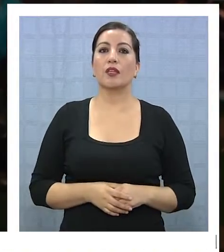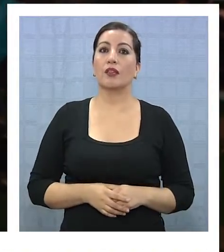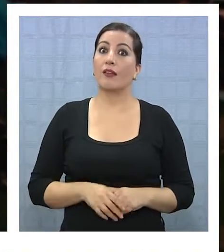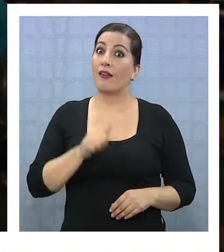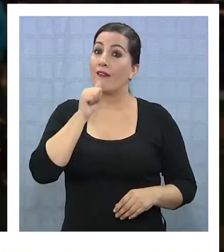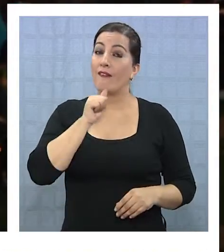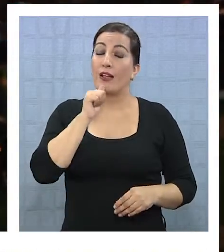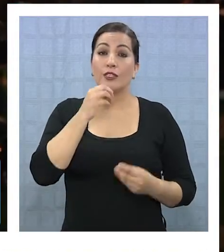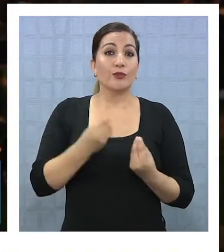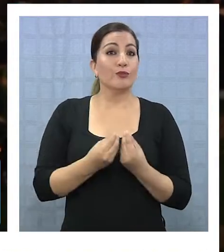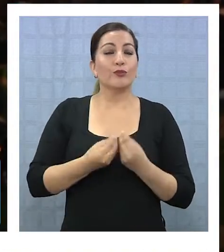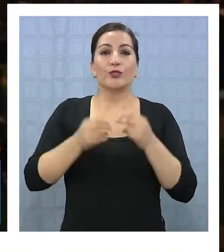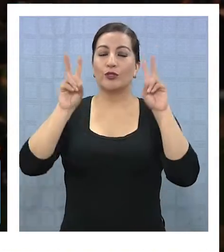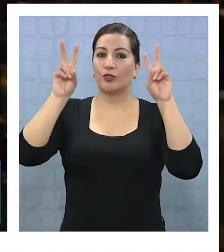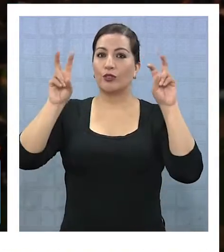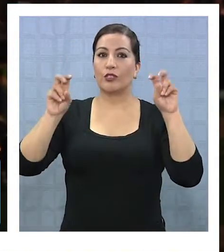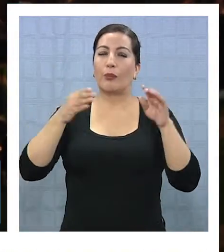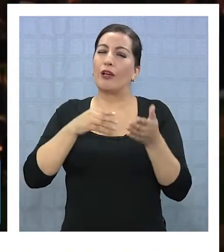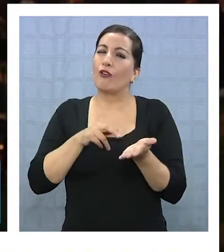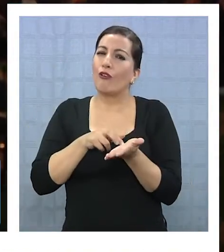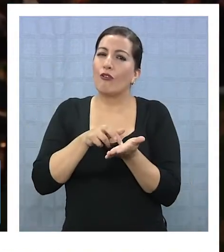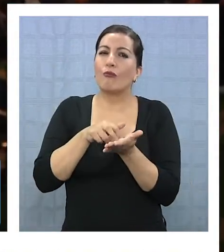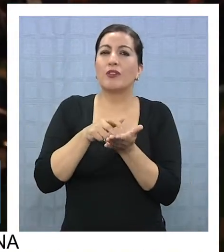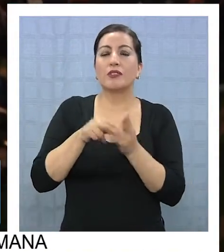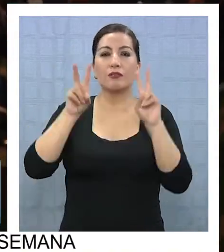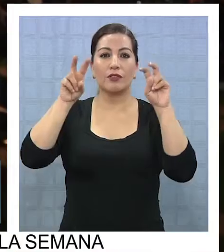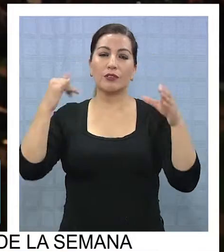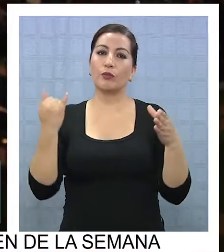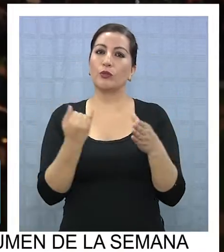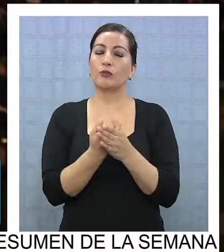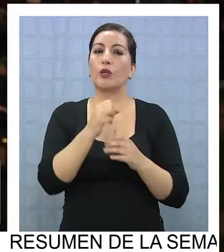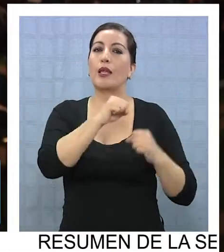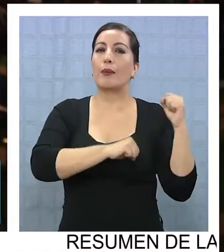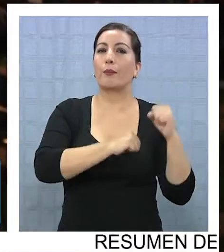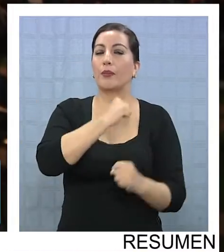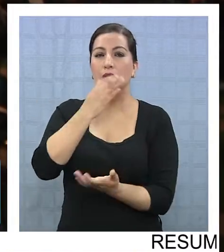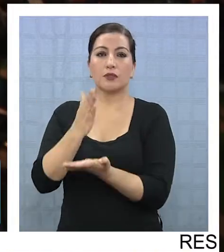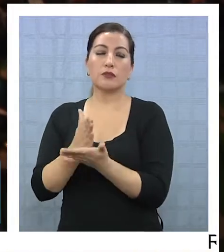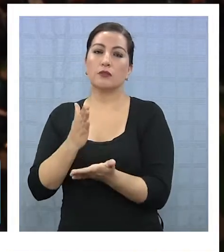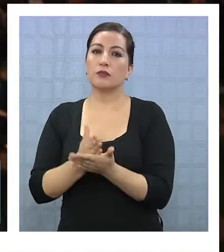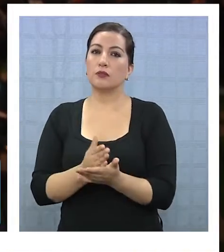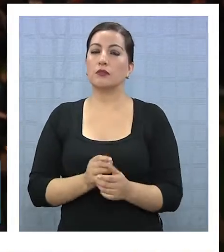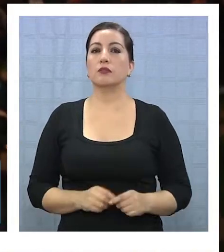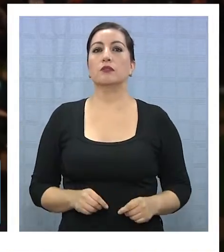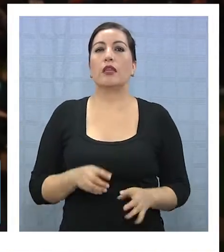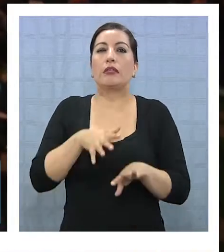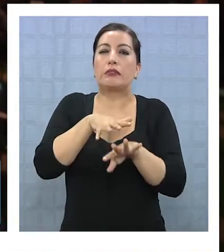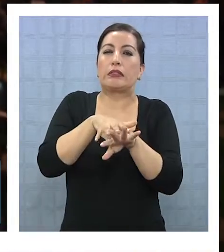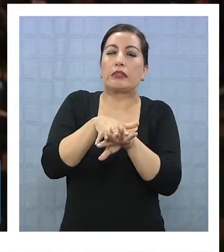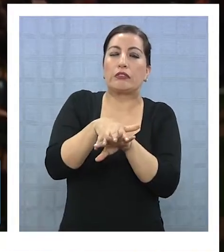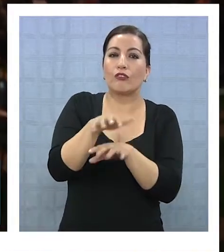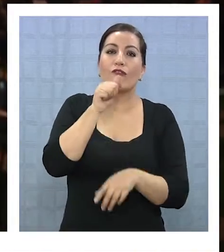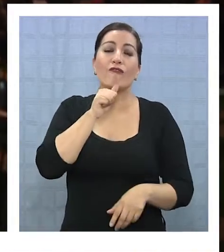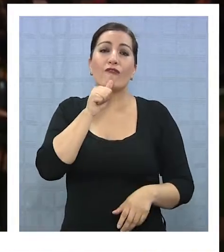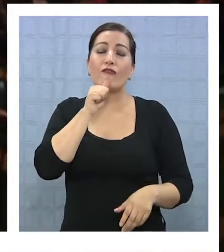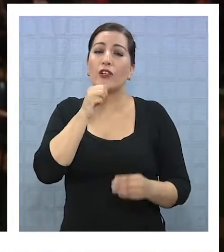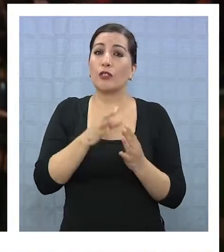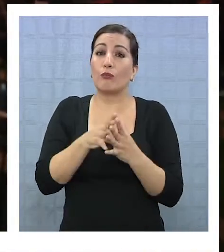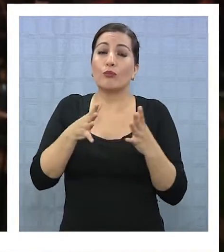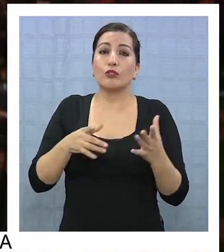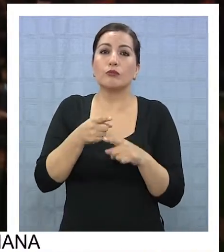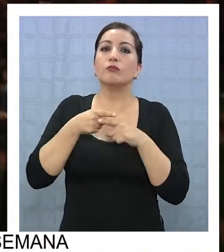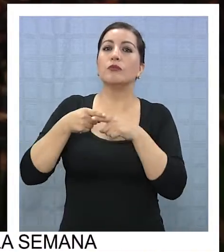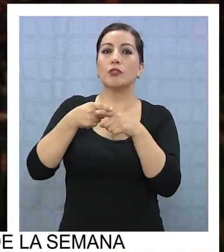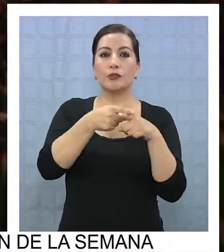debe de muchos temas todavía. Recién está en pañal el tema de la inclusión, en las empresas, en las escuelas, hasta recién integración, falta mucho para que la